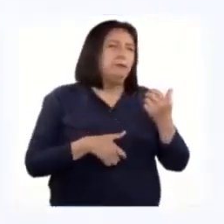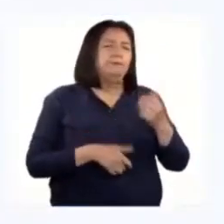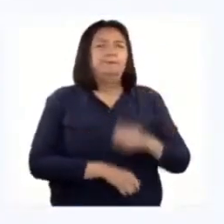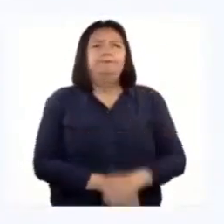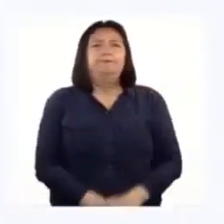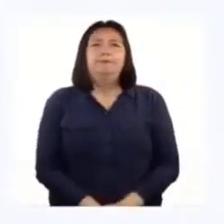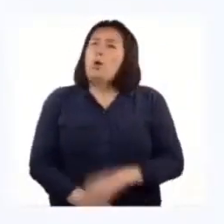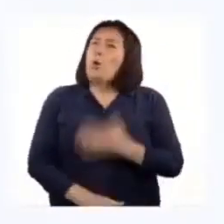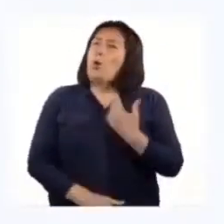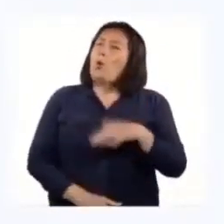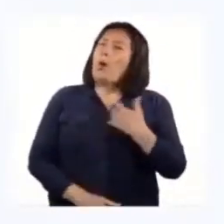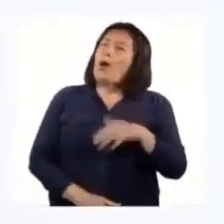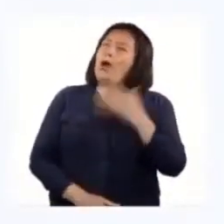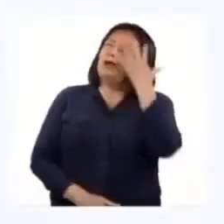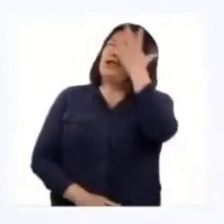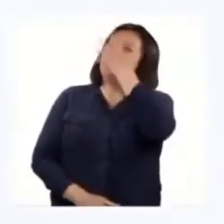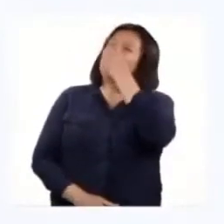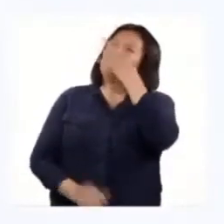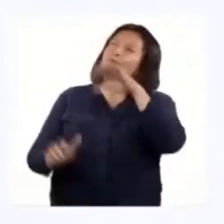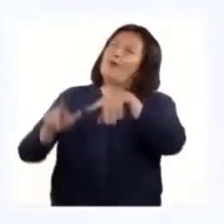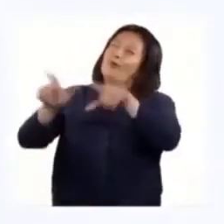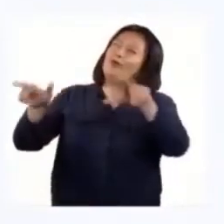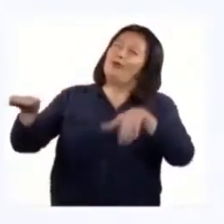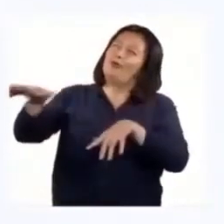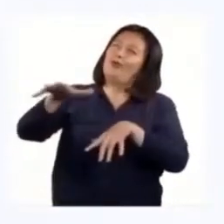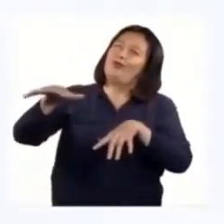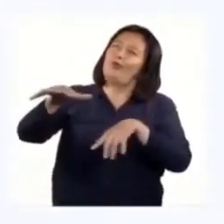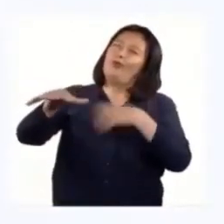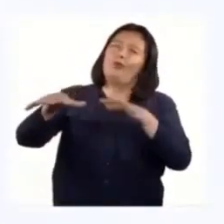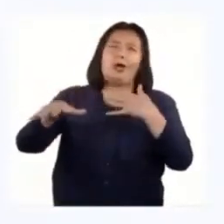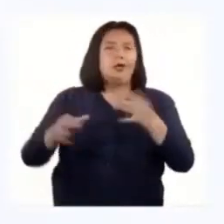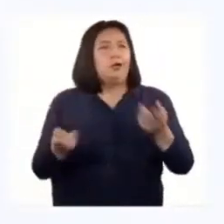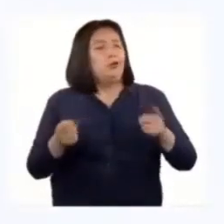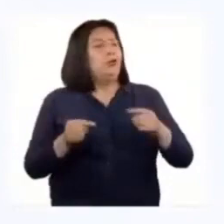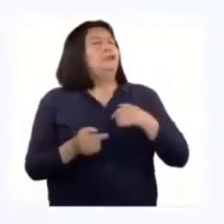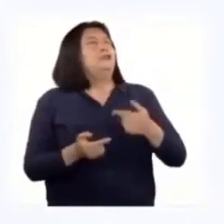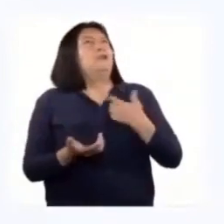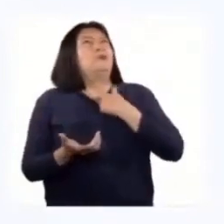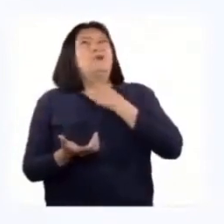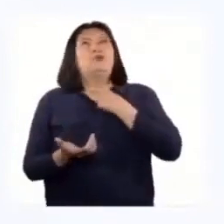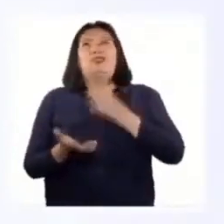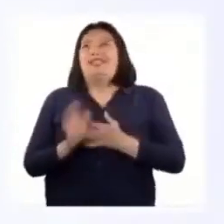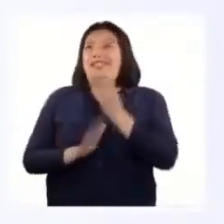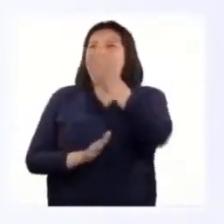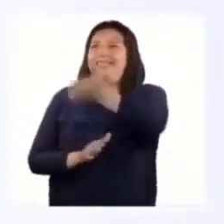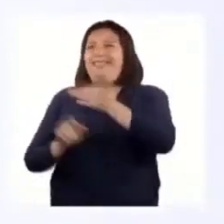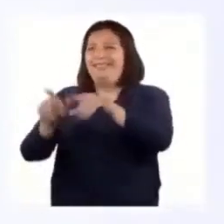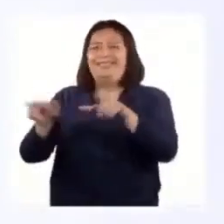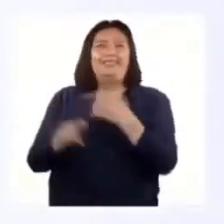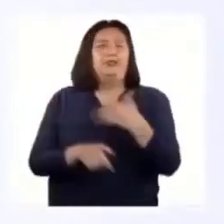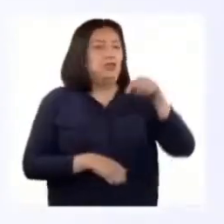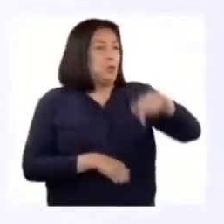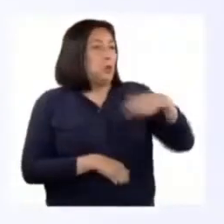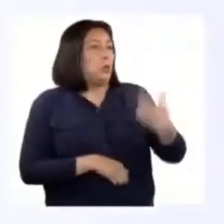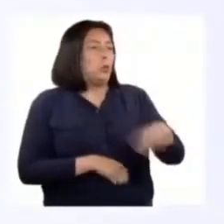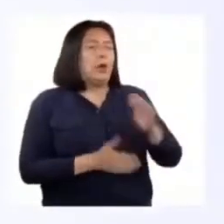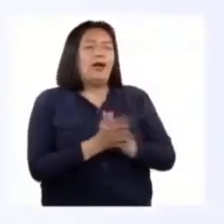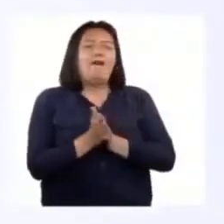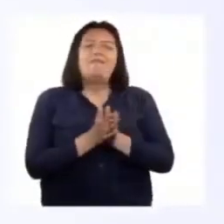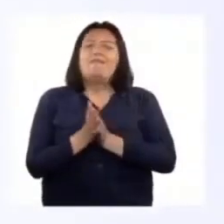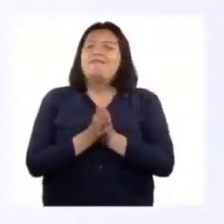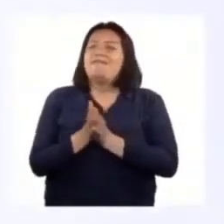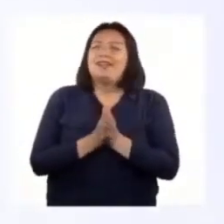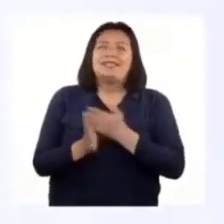¿Qué paisajes tan hermosos? B. Profe, en cuanto se pueda me encantaría ir a esa reserva. B. Esta actividad es